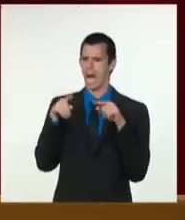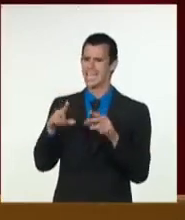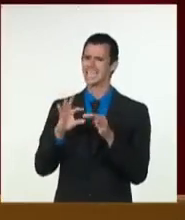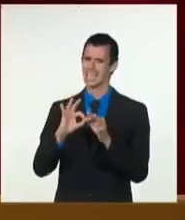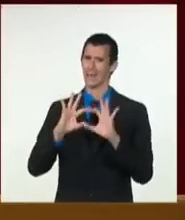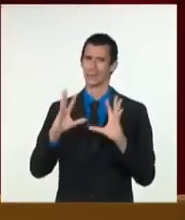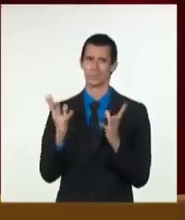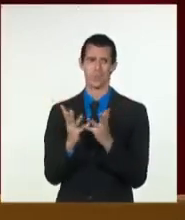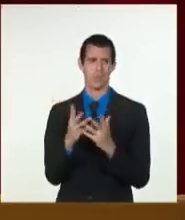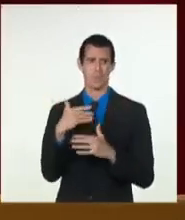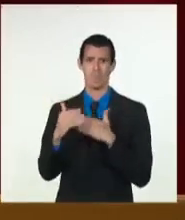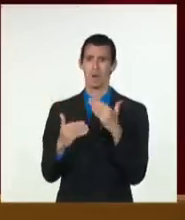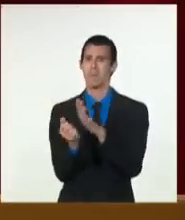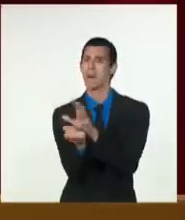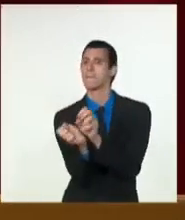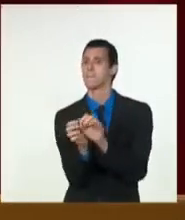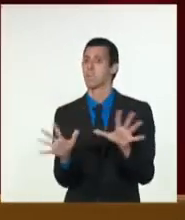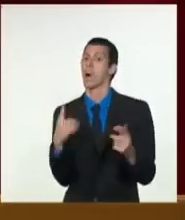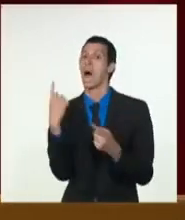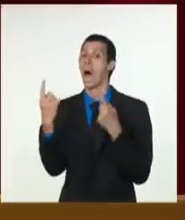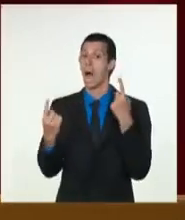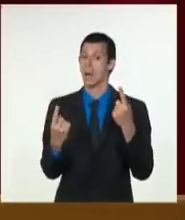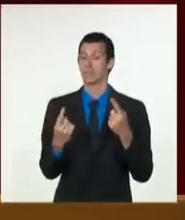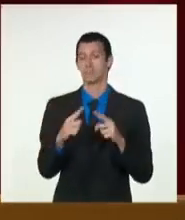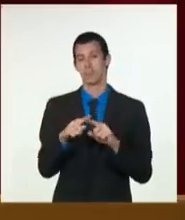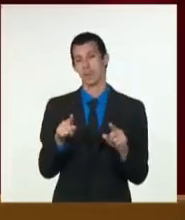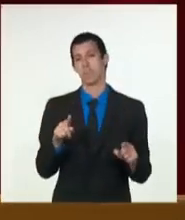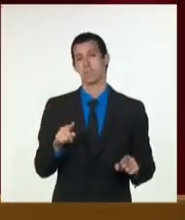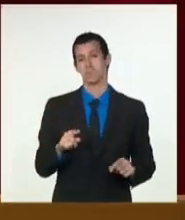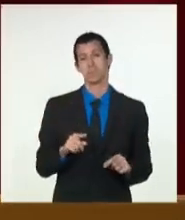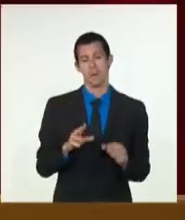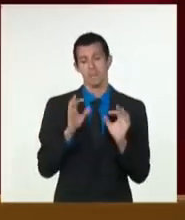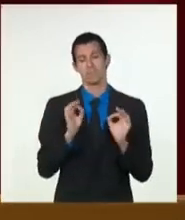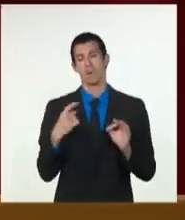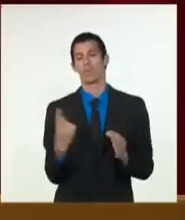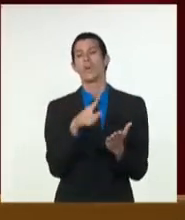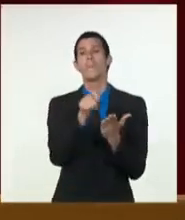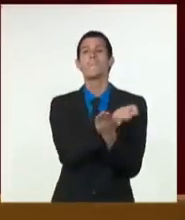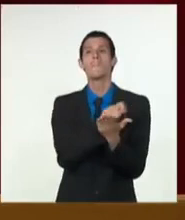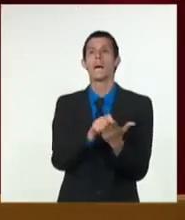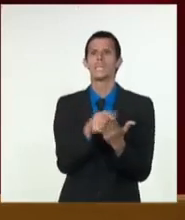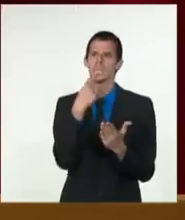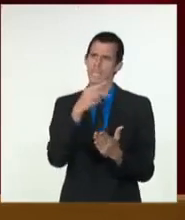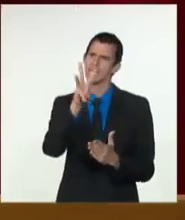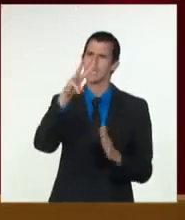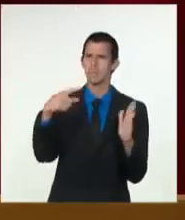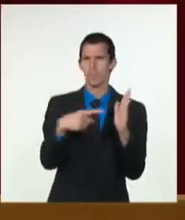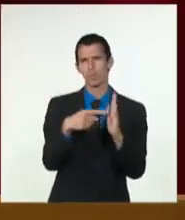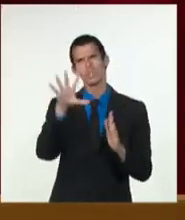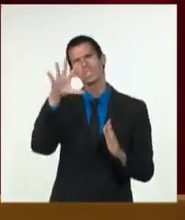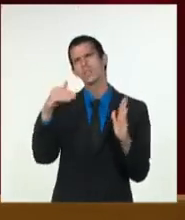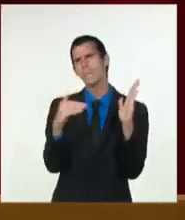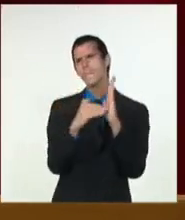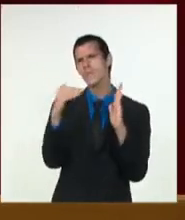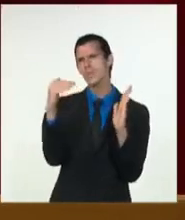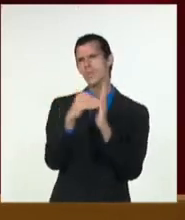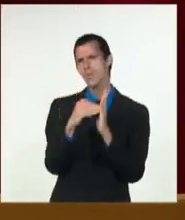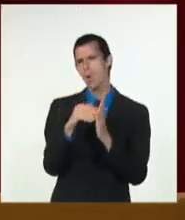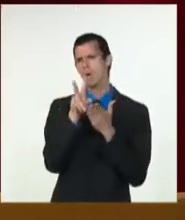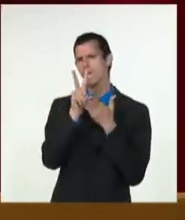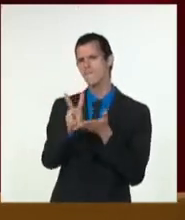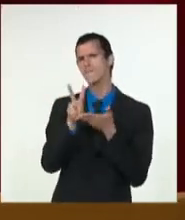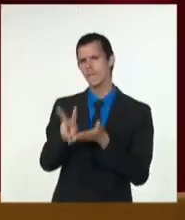no logrará los 3,5 millones de visitantes proyectados para el año, pero muestra un ritmo de crecimiento que debe